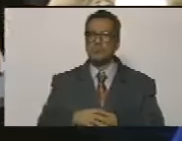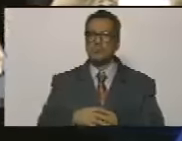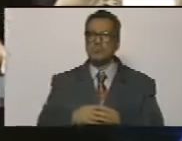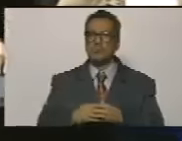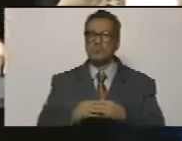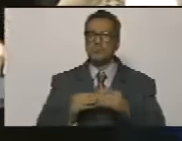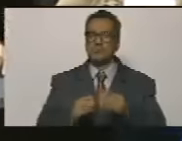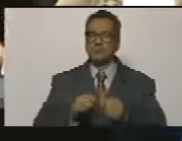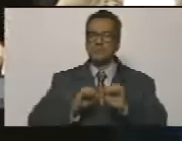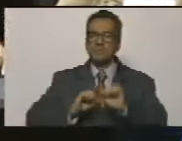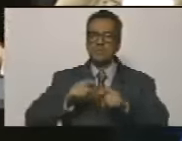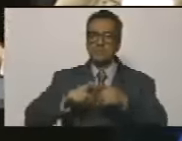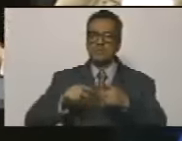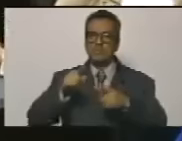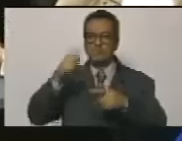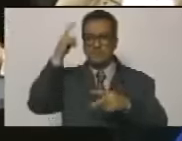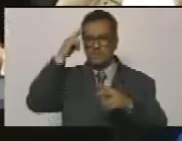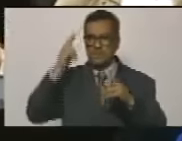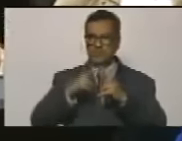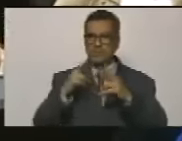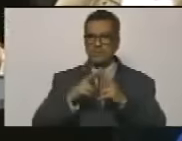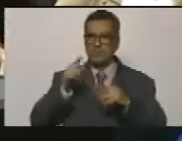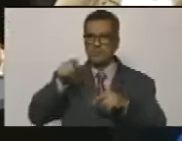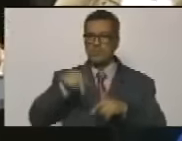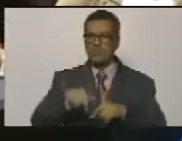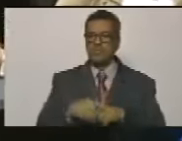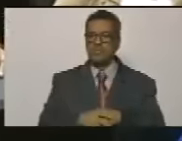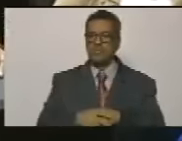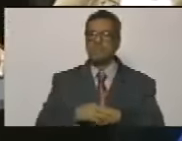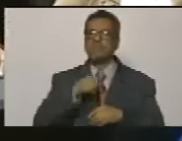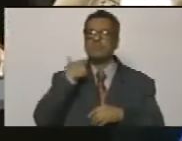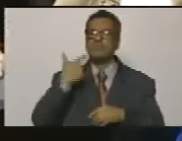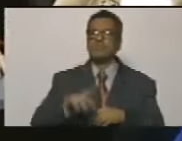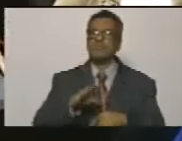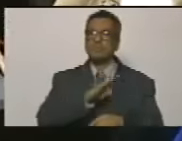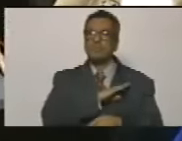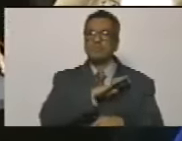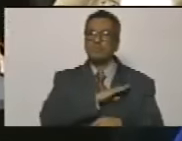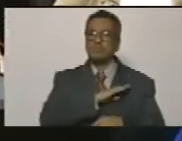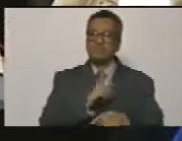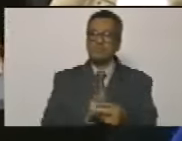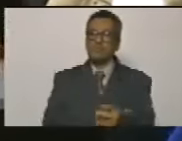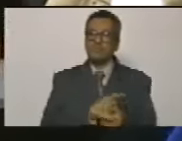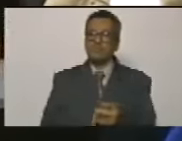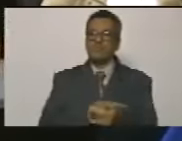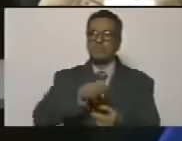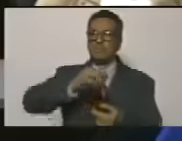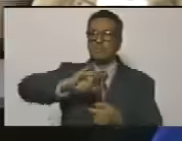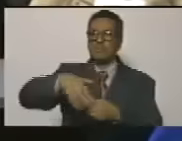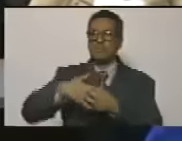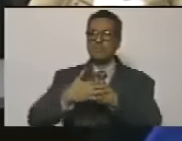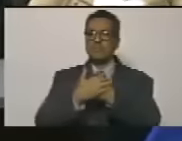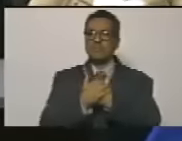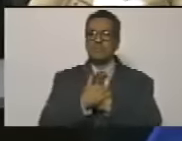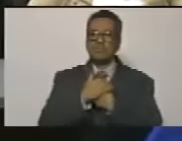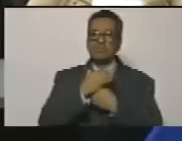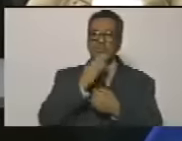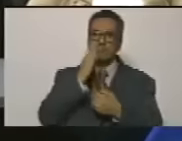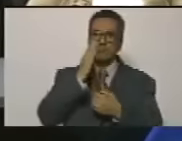represivo como tú mismo lo reconociste aquí la muerte de mi hermano de Jorge Rodríguez padre